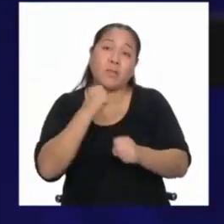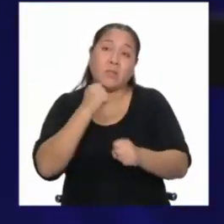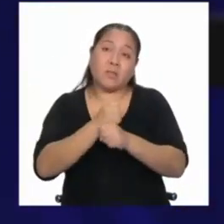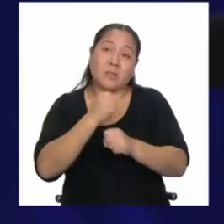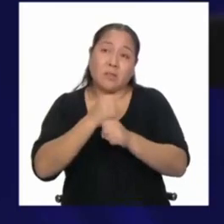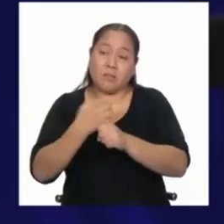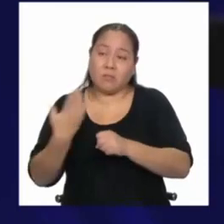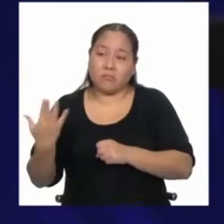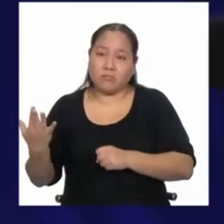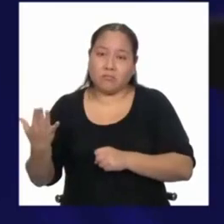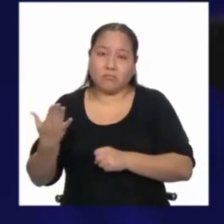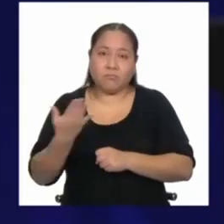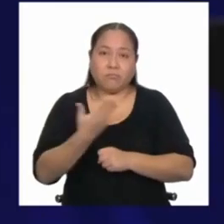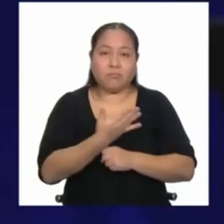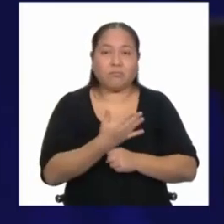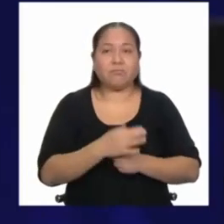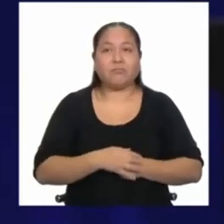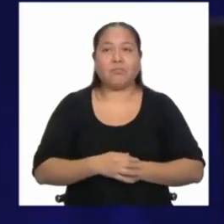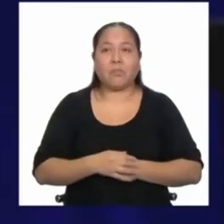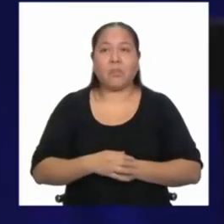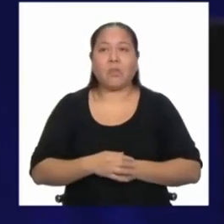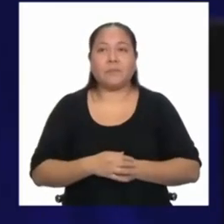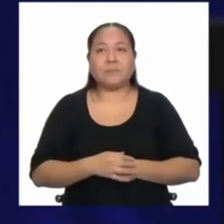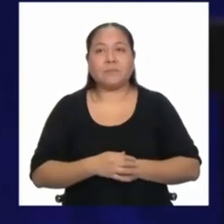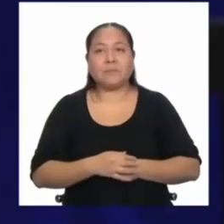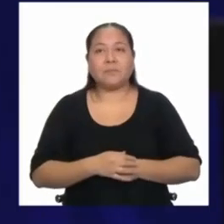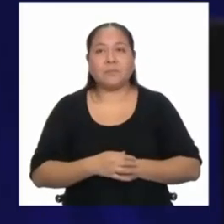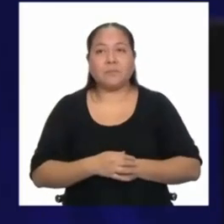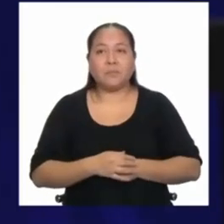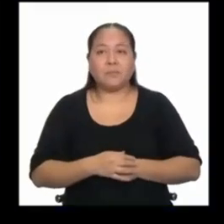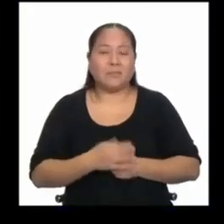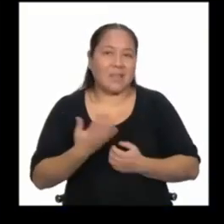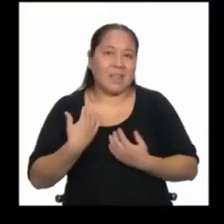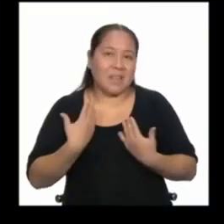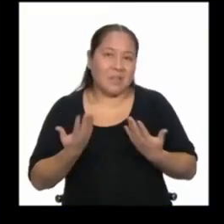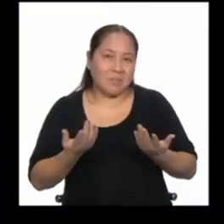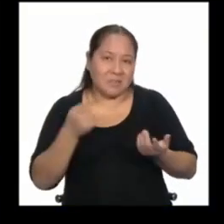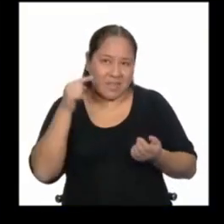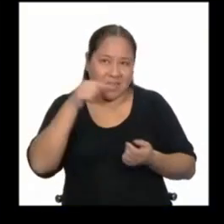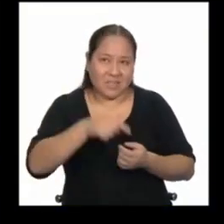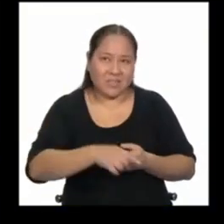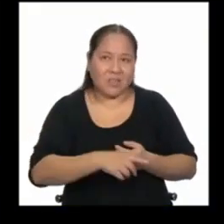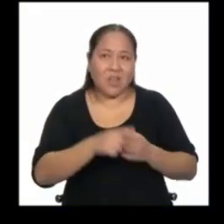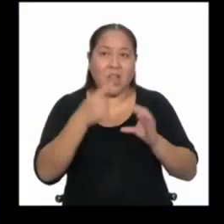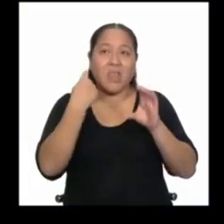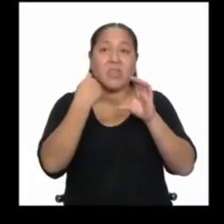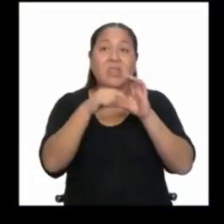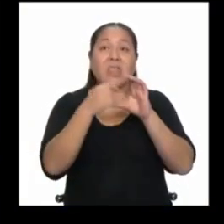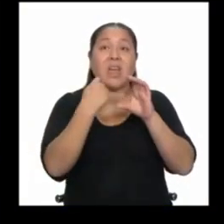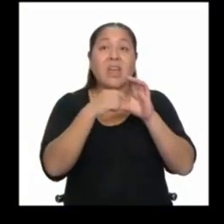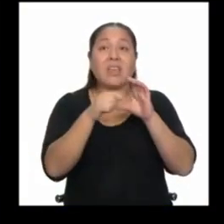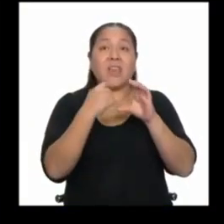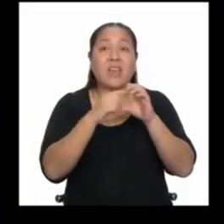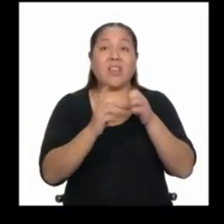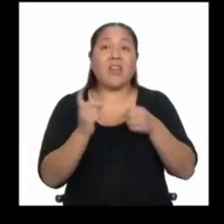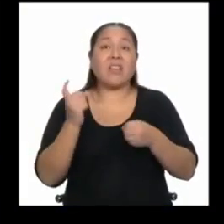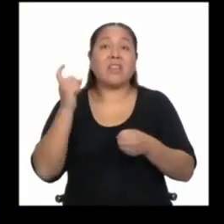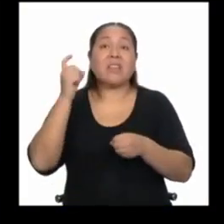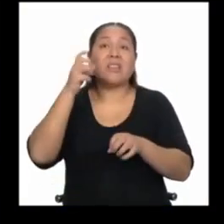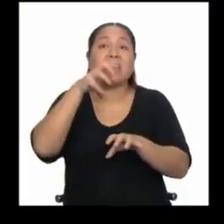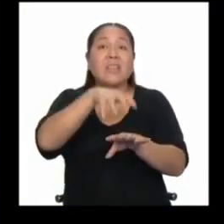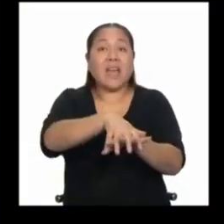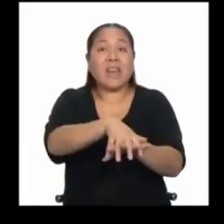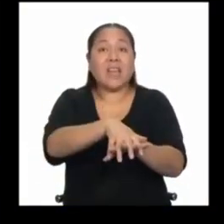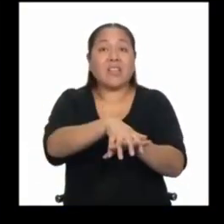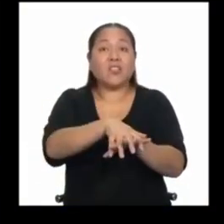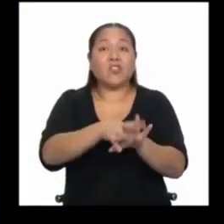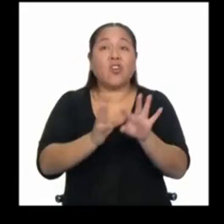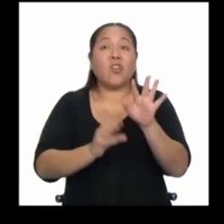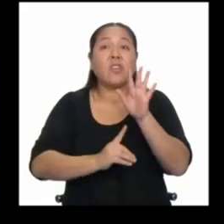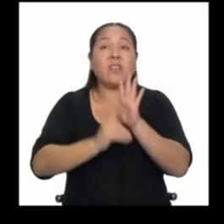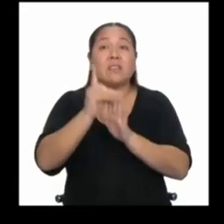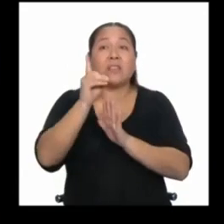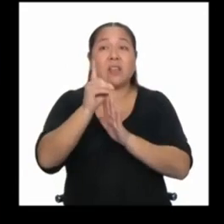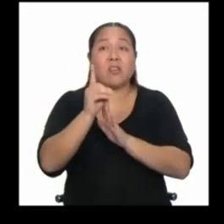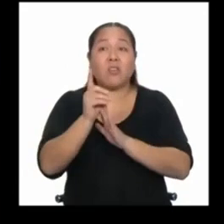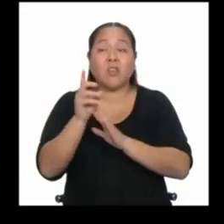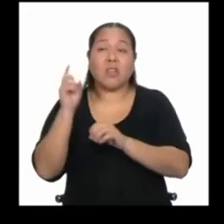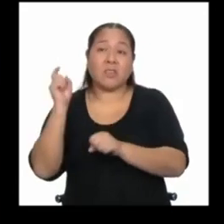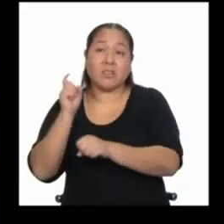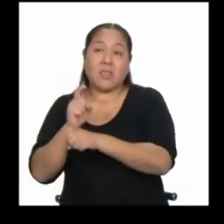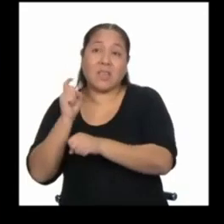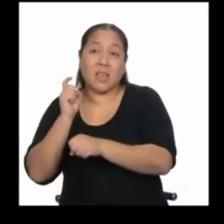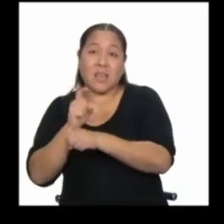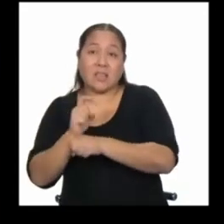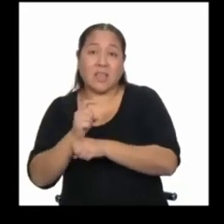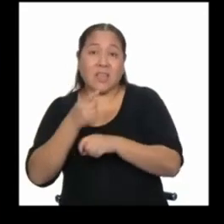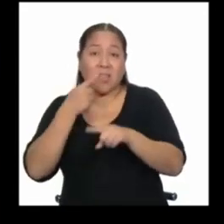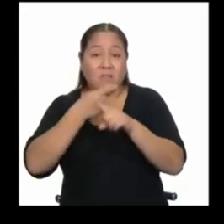de eso, tenemos, bueno, es un poco esto, talleres de integración y desarrollo, coaching, todas